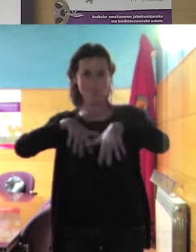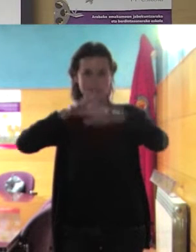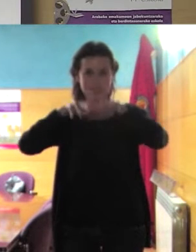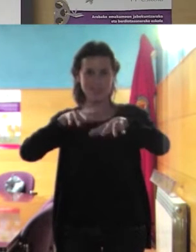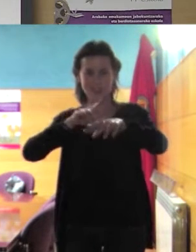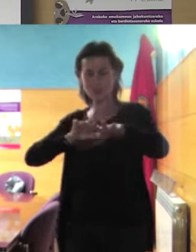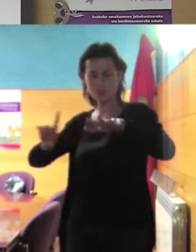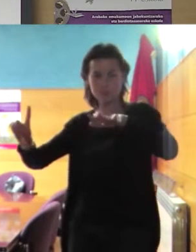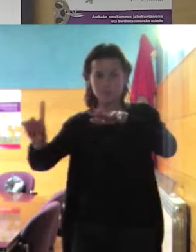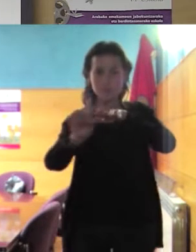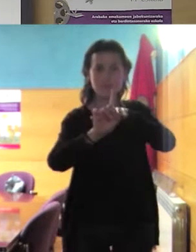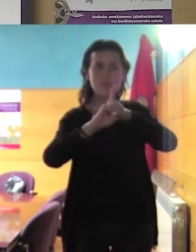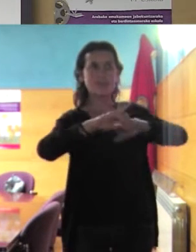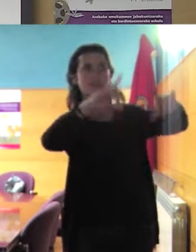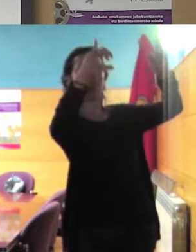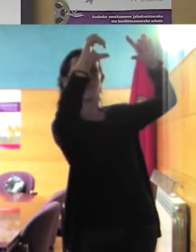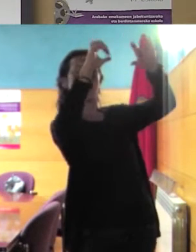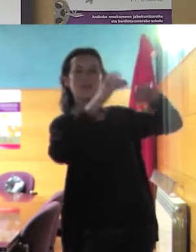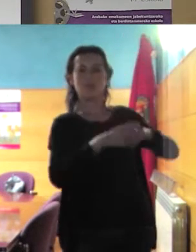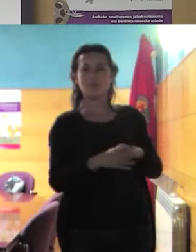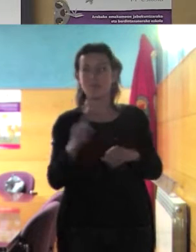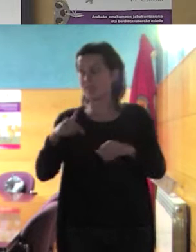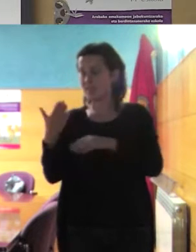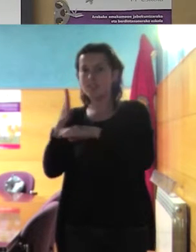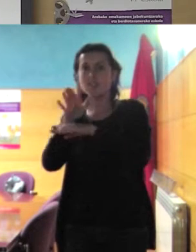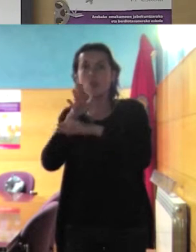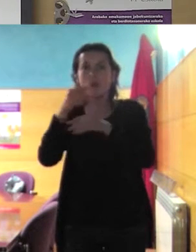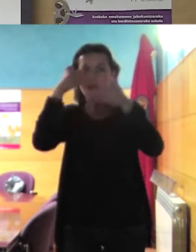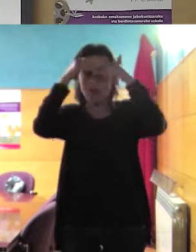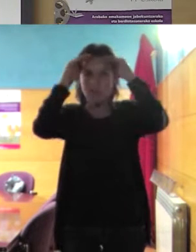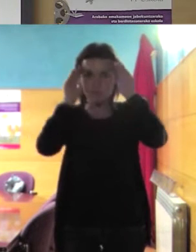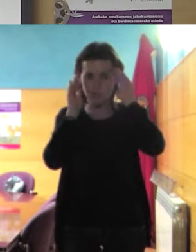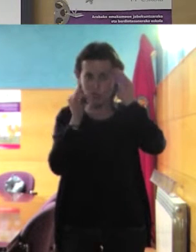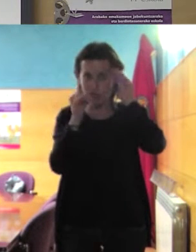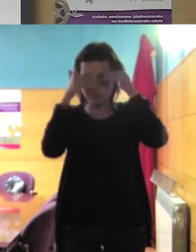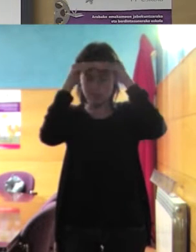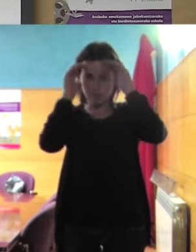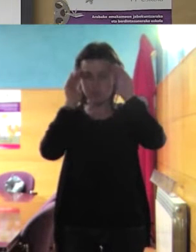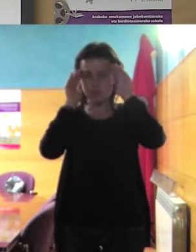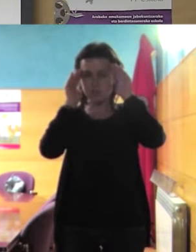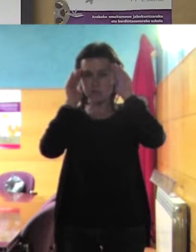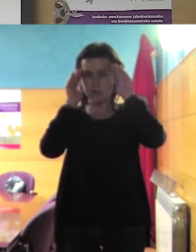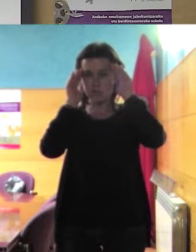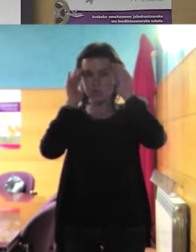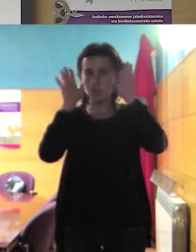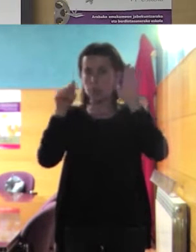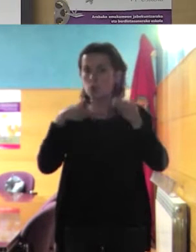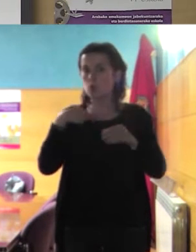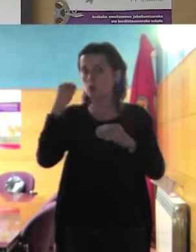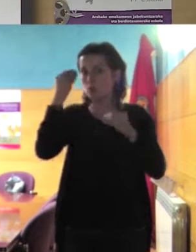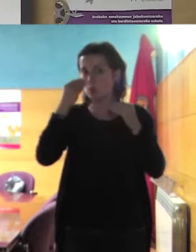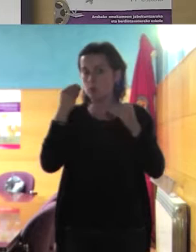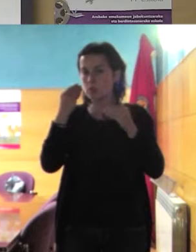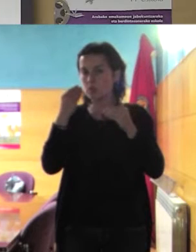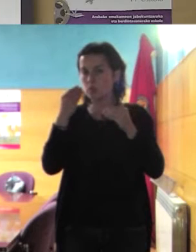la manifestación la traigo porque lleva pañuelo pero pienso que a ninguna de nosotras se nos ocurriría